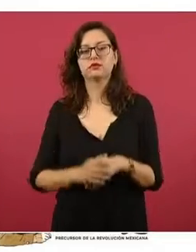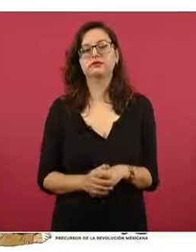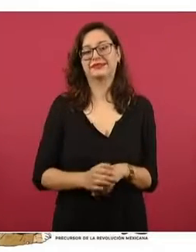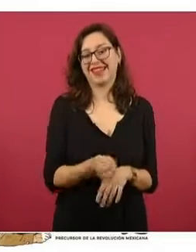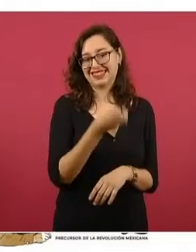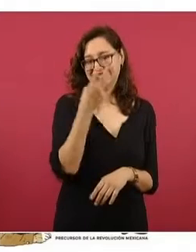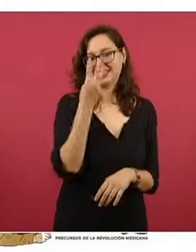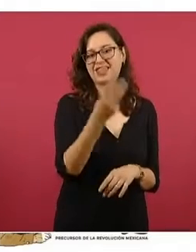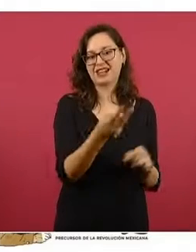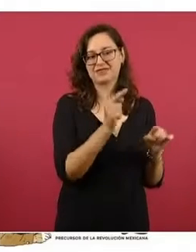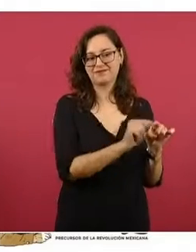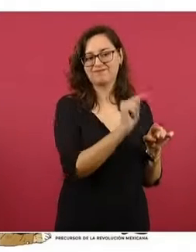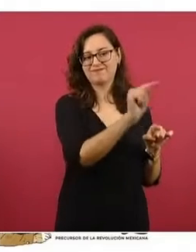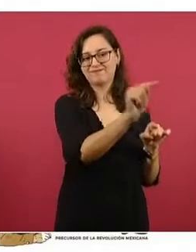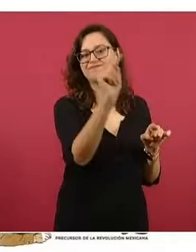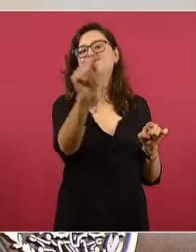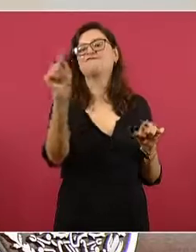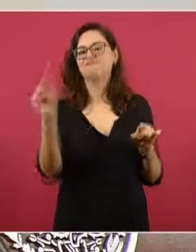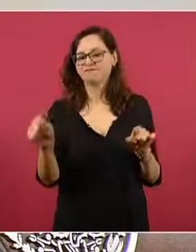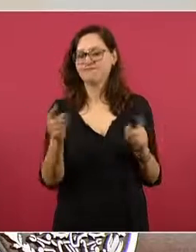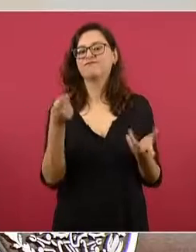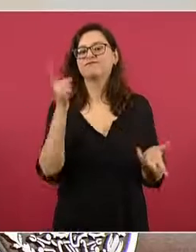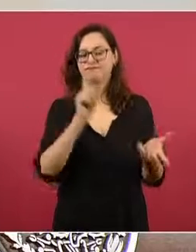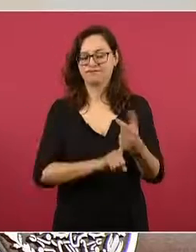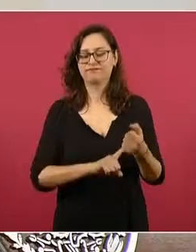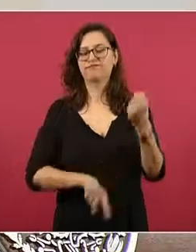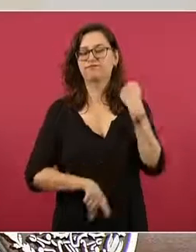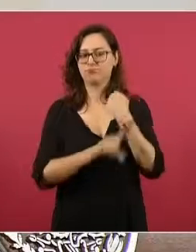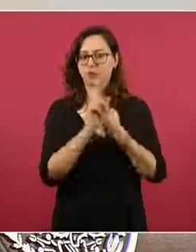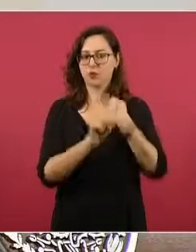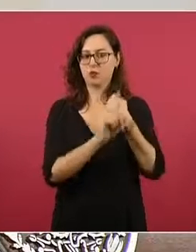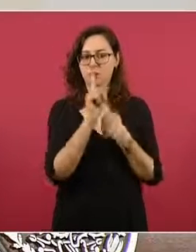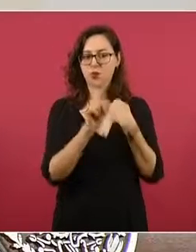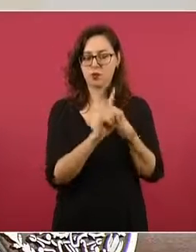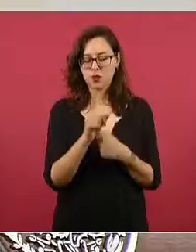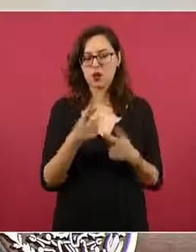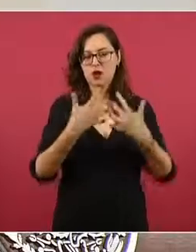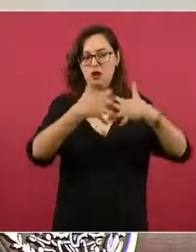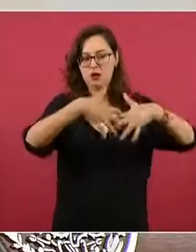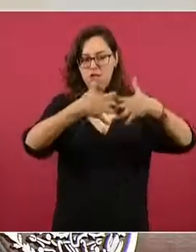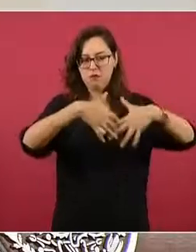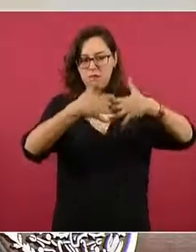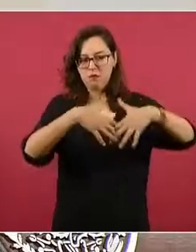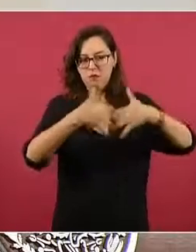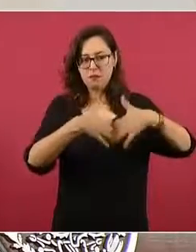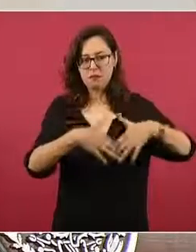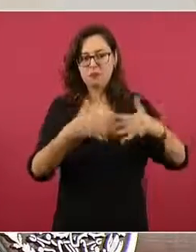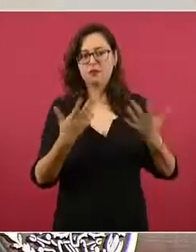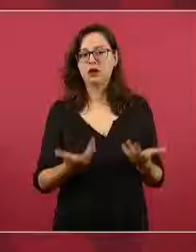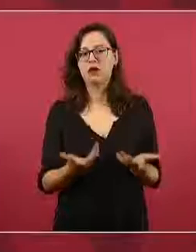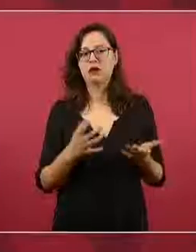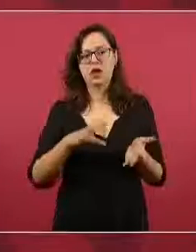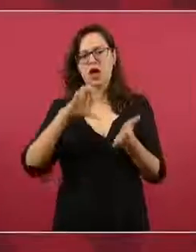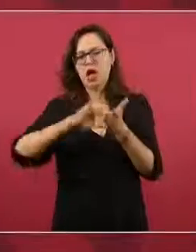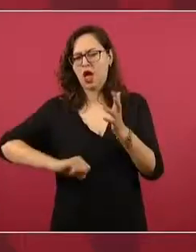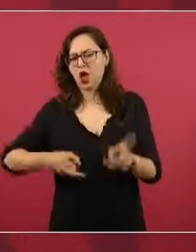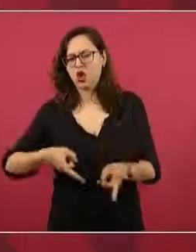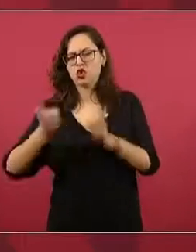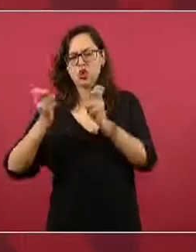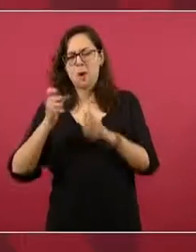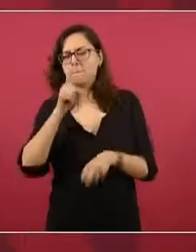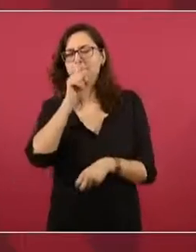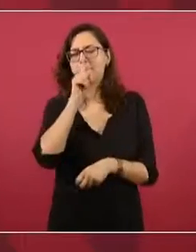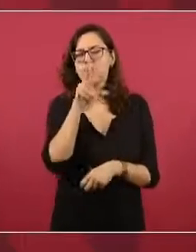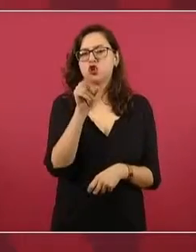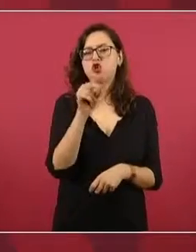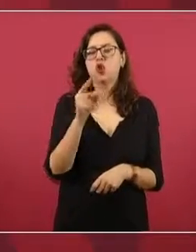gasolineras, las encontramos que tenían problemas en la calibración de sus bombas, no había rastrillos, pero no estaban dando